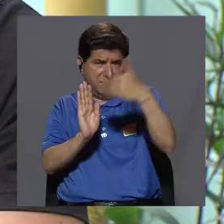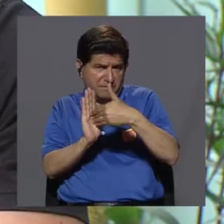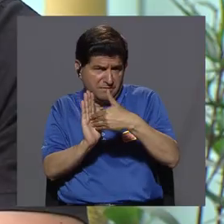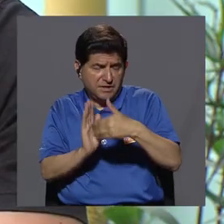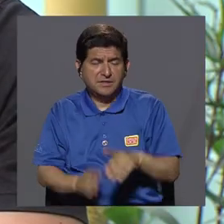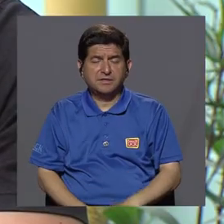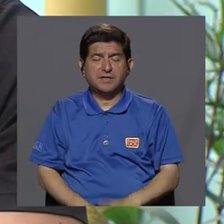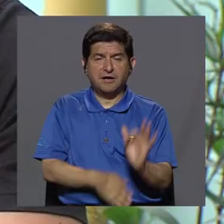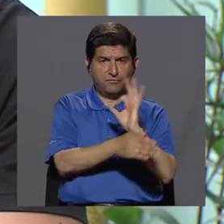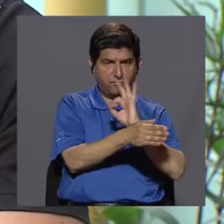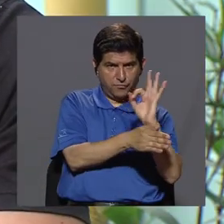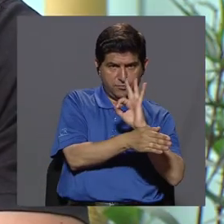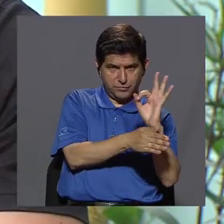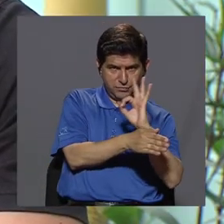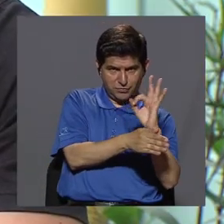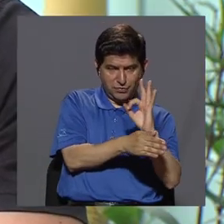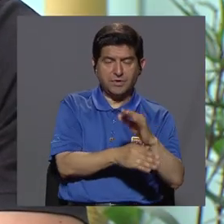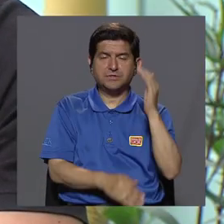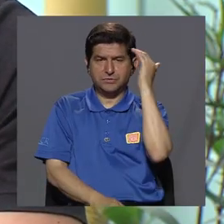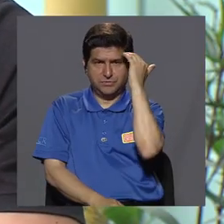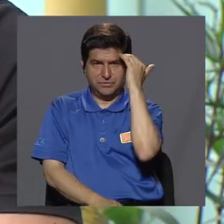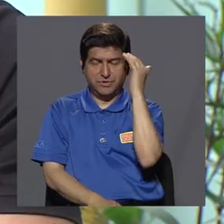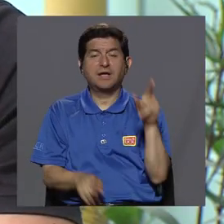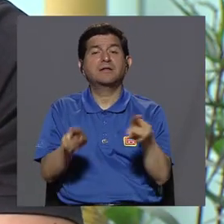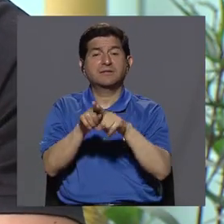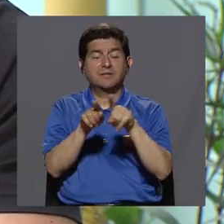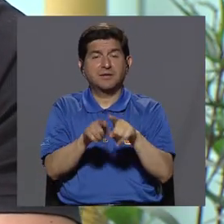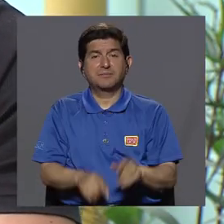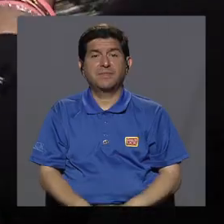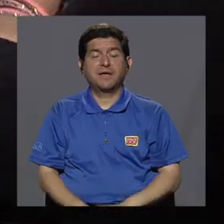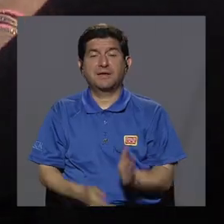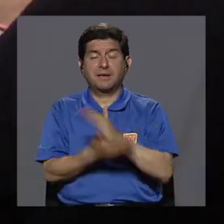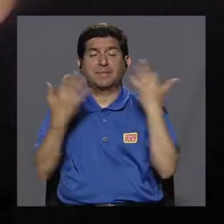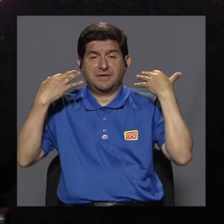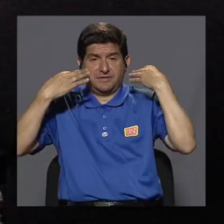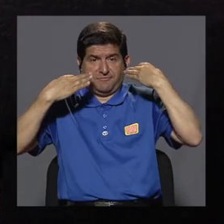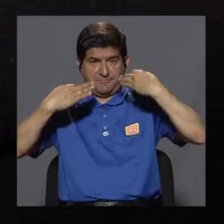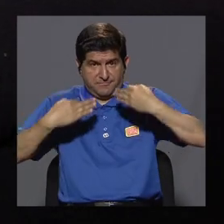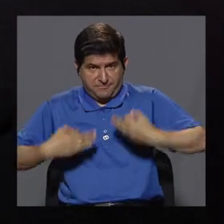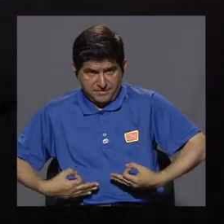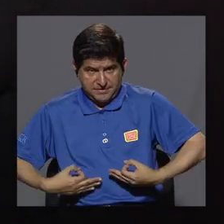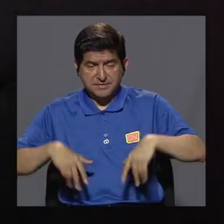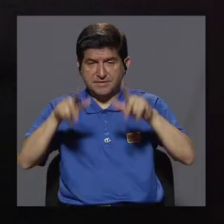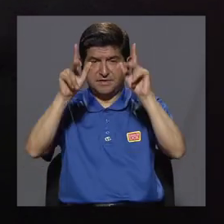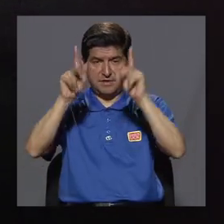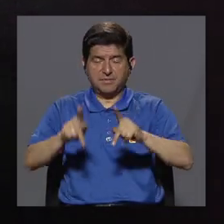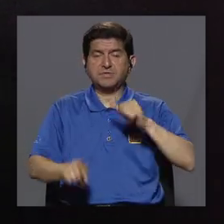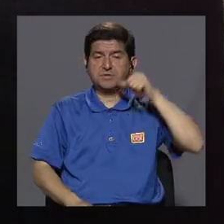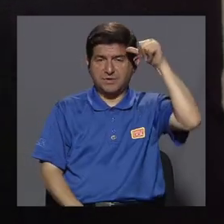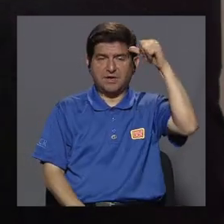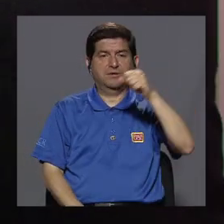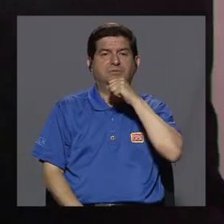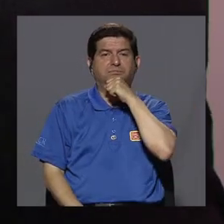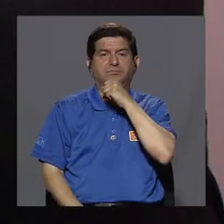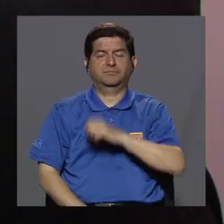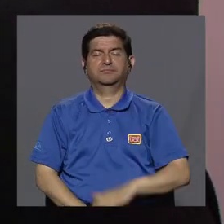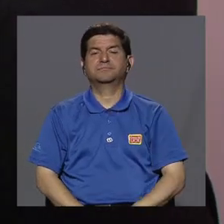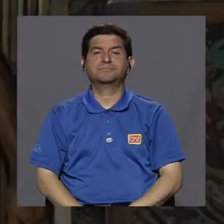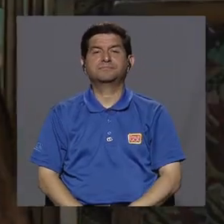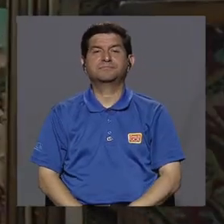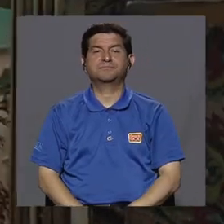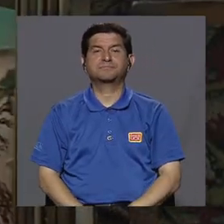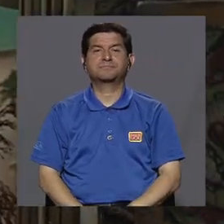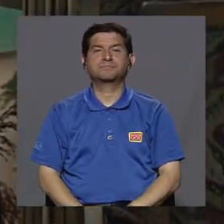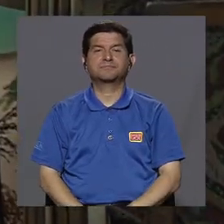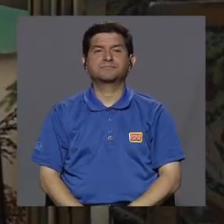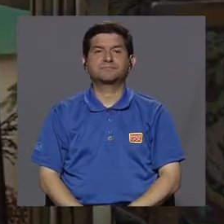funcional, cognitiva y también la parte física de la persona adulta mayor. Y cuando